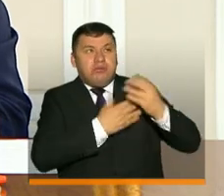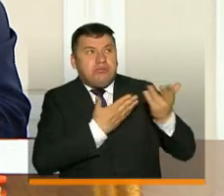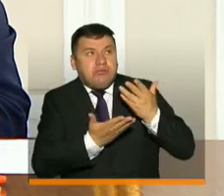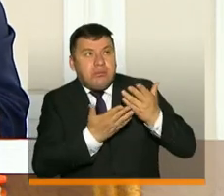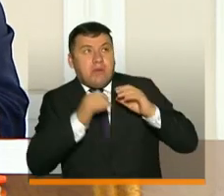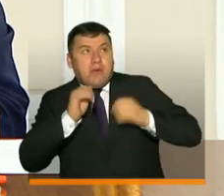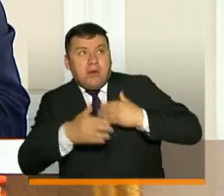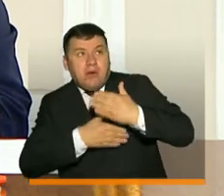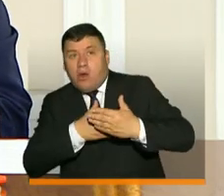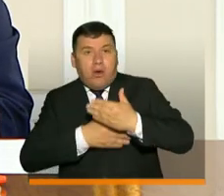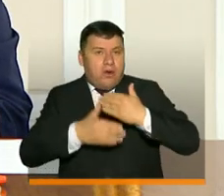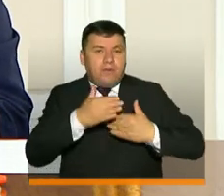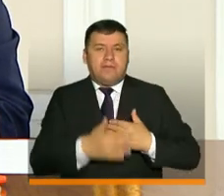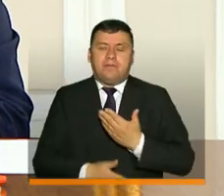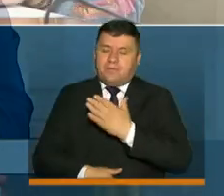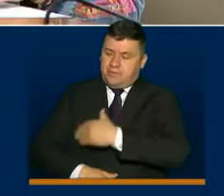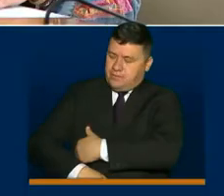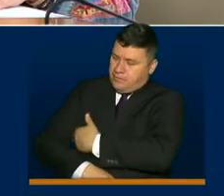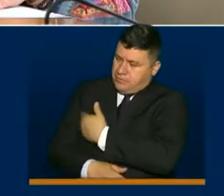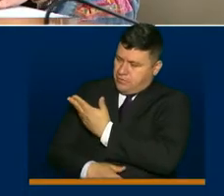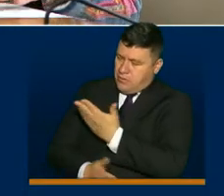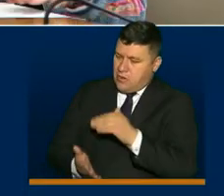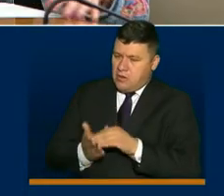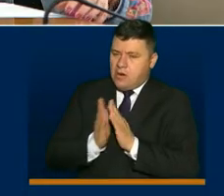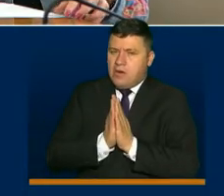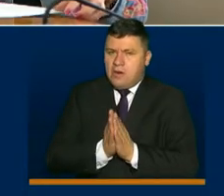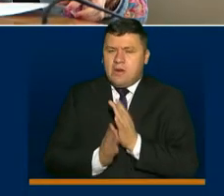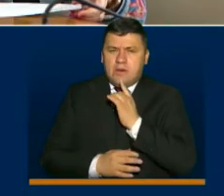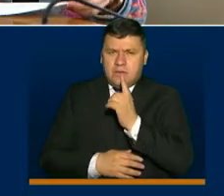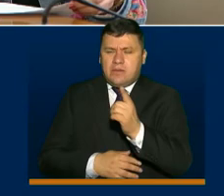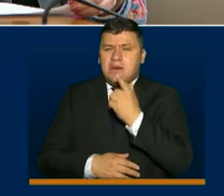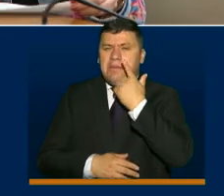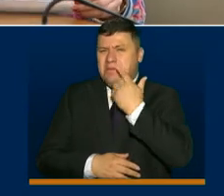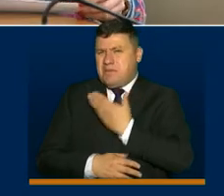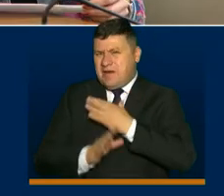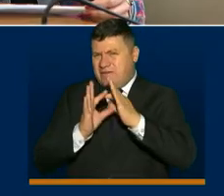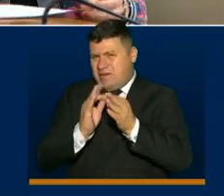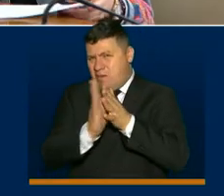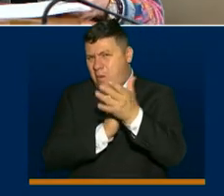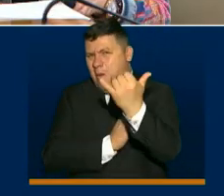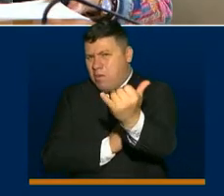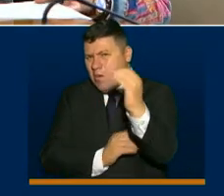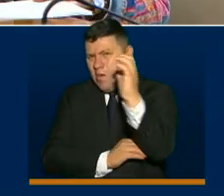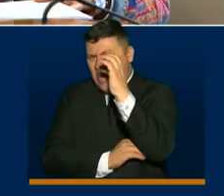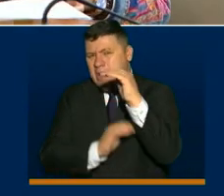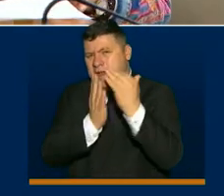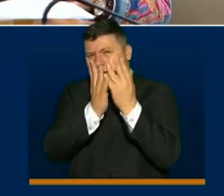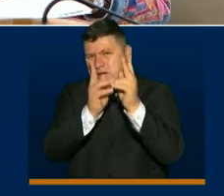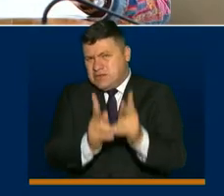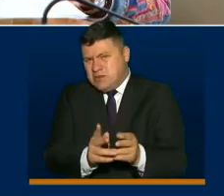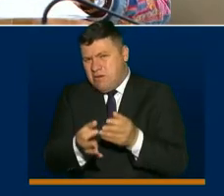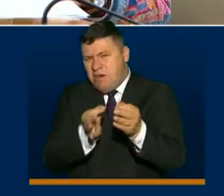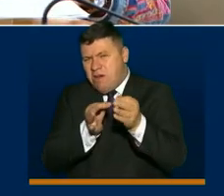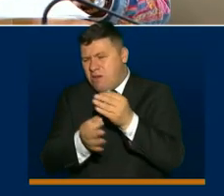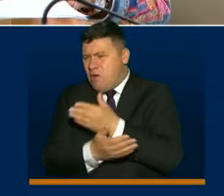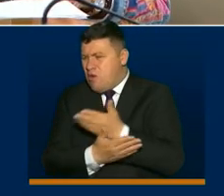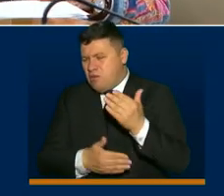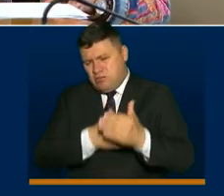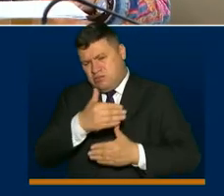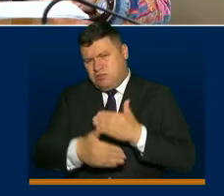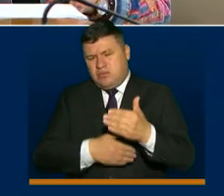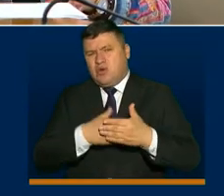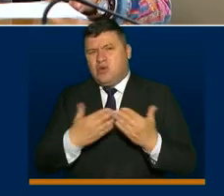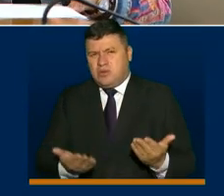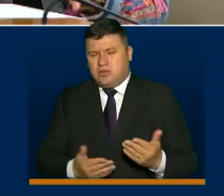la pandemia. Ministra, yo le pido el favor una vez más que le hable a los padres, madres de Colombia, a los estudiantes sobre cómo se